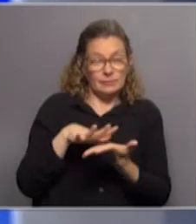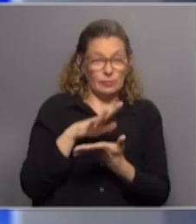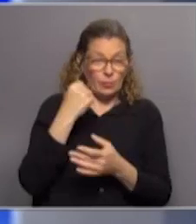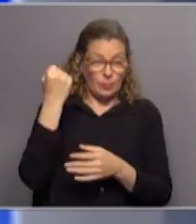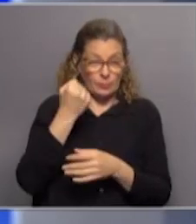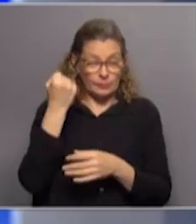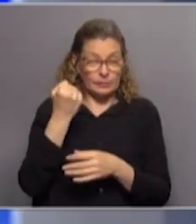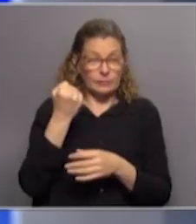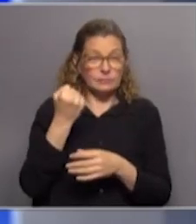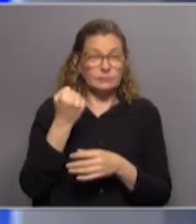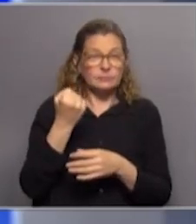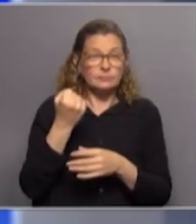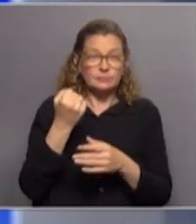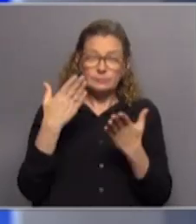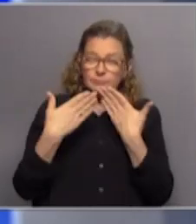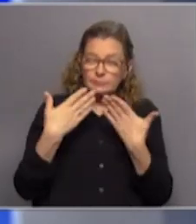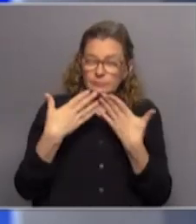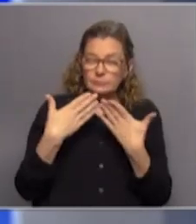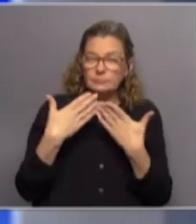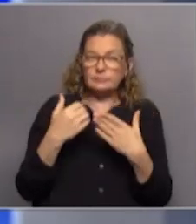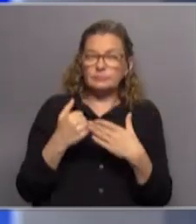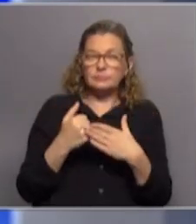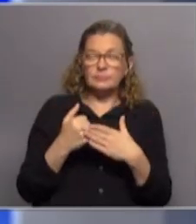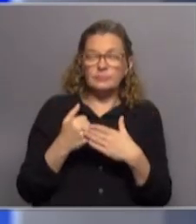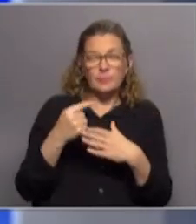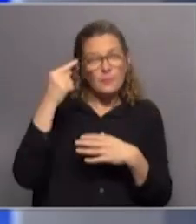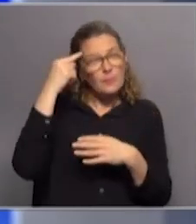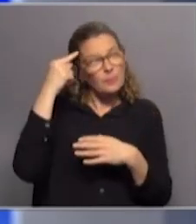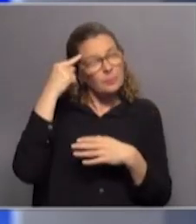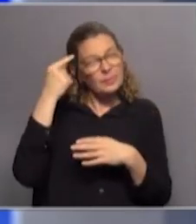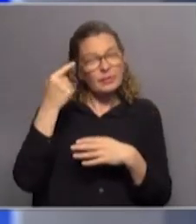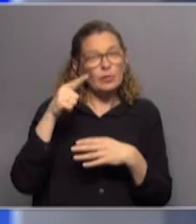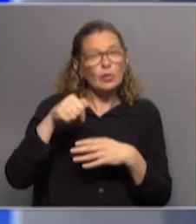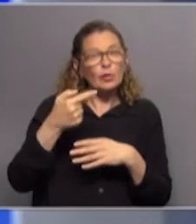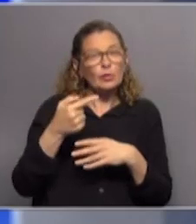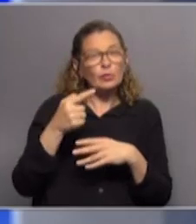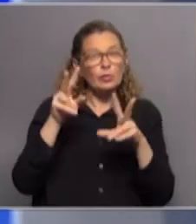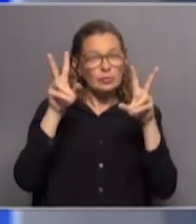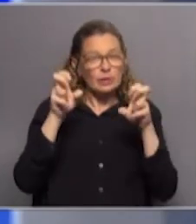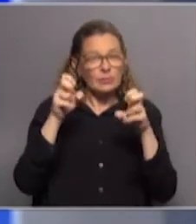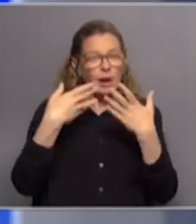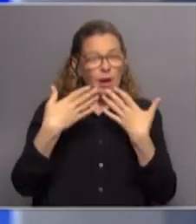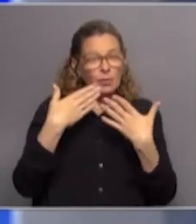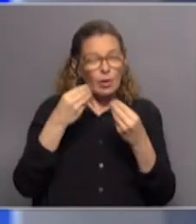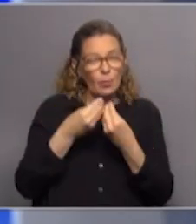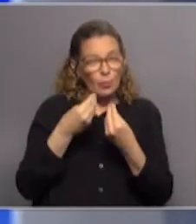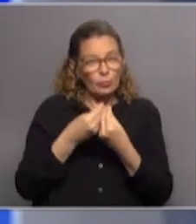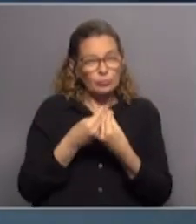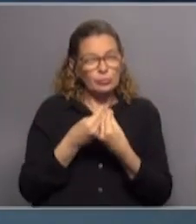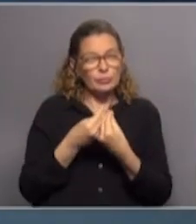fundamental abordarlo, pensando en otros de los aspectos de los que se ha hablado mucho en